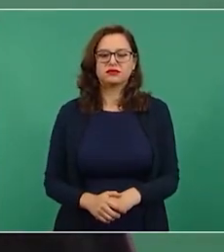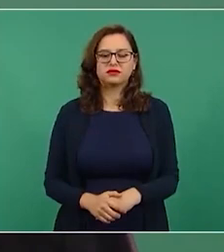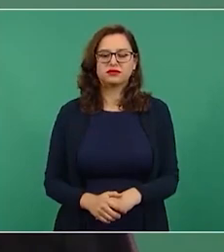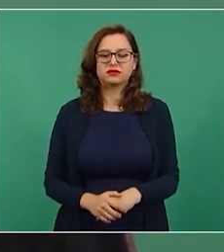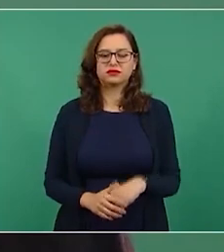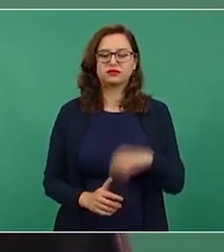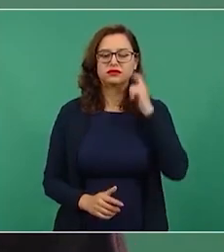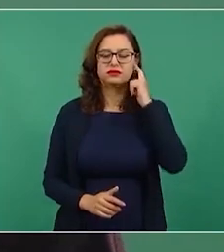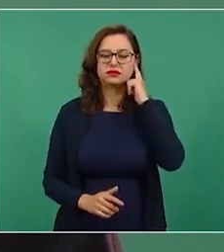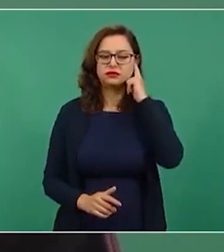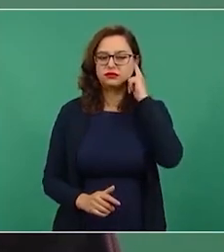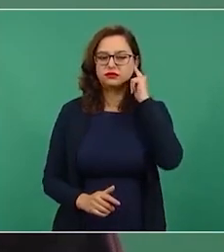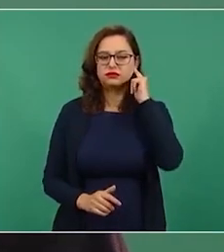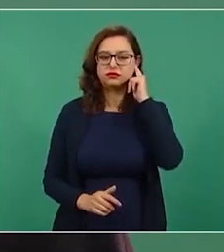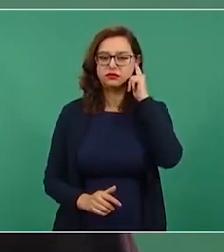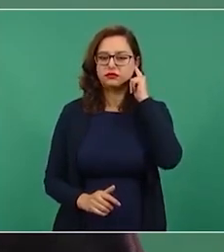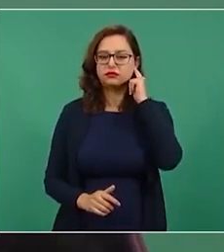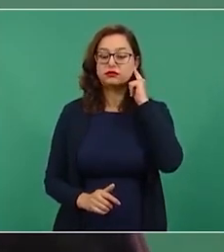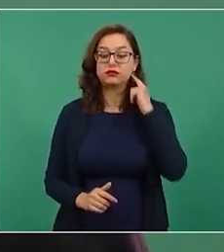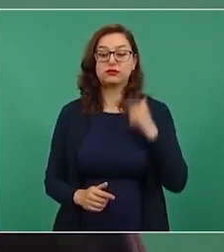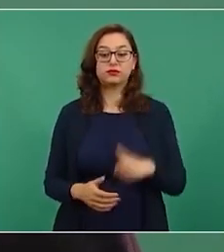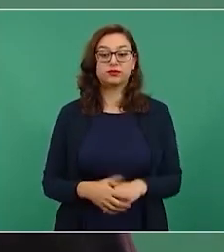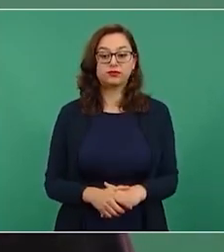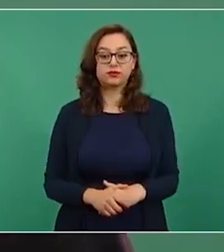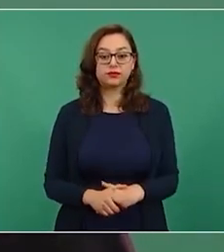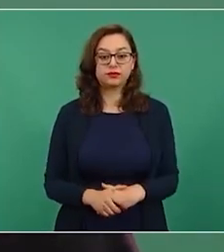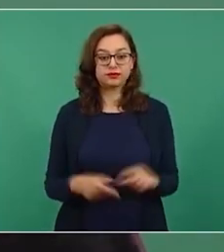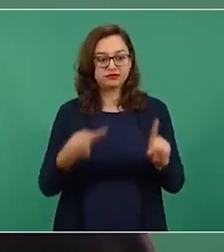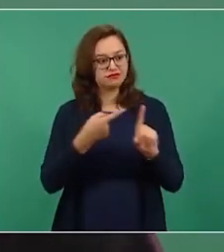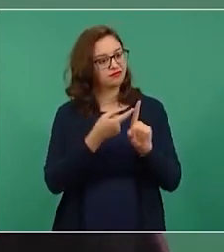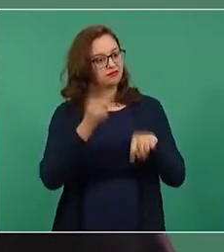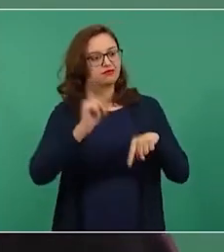Imagínense, ¿cómo lo vamos a cambiar?